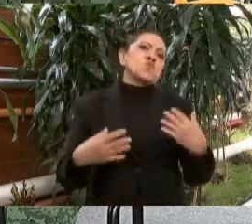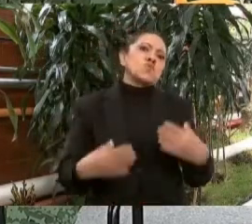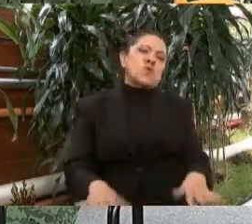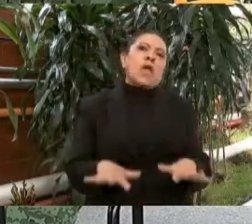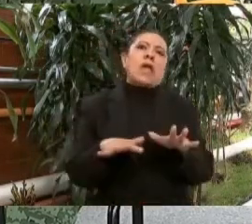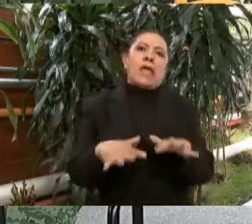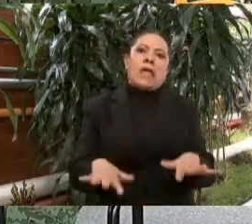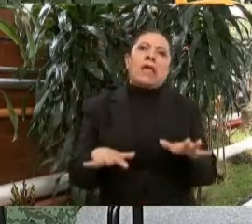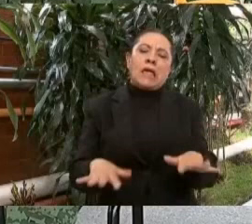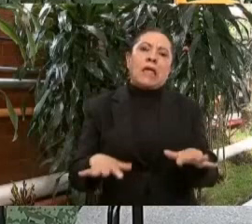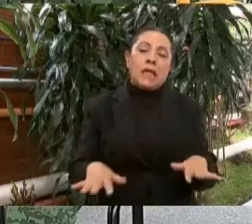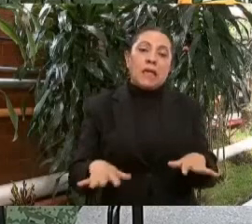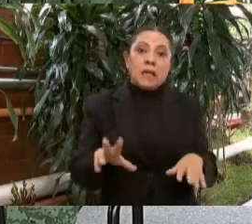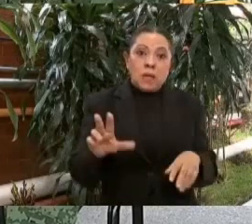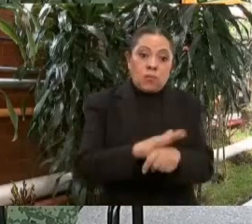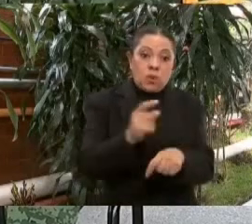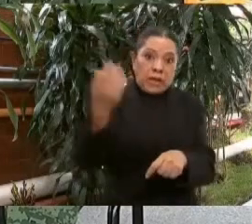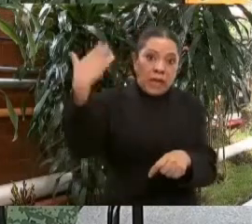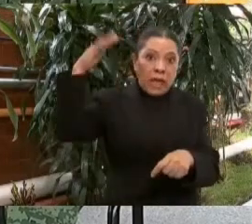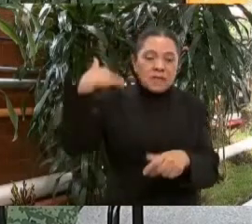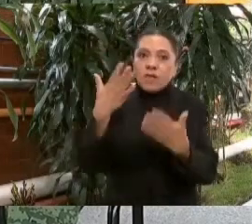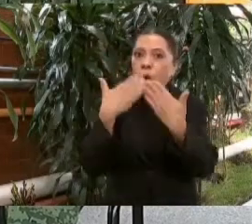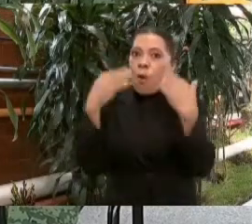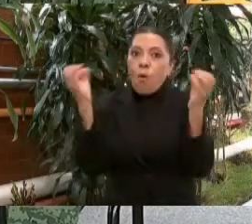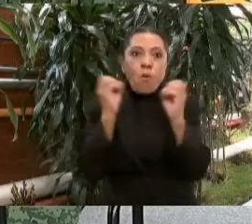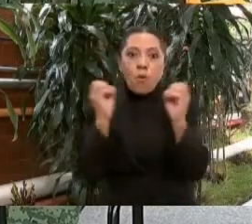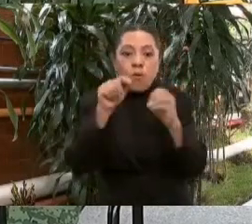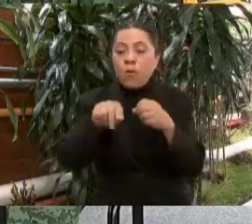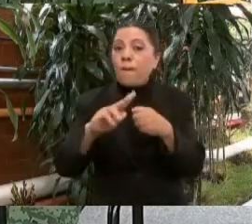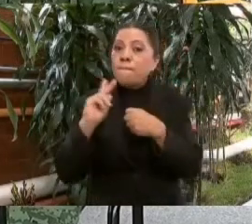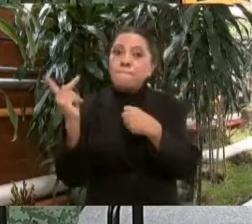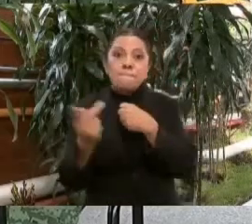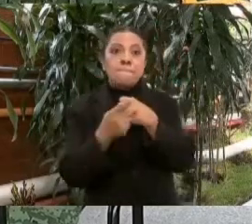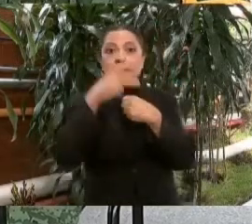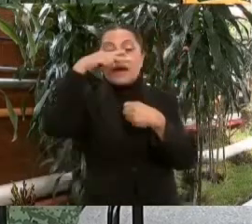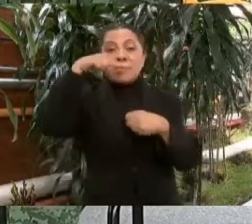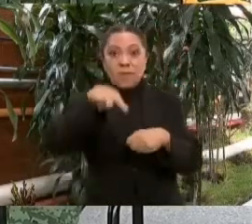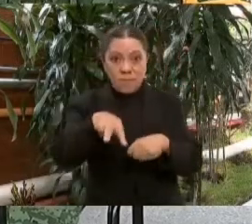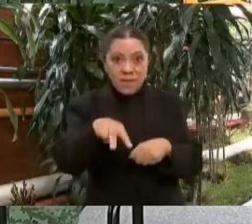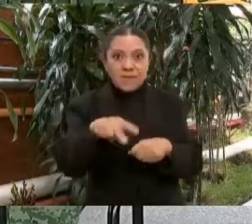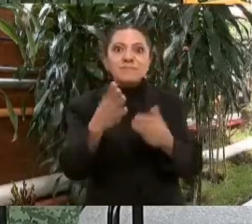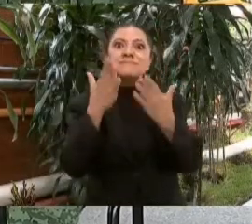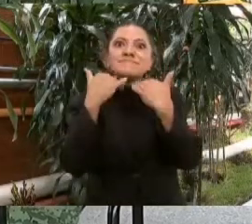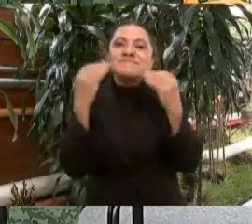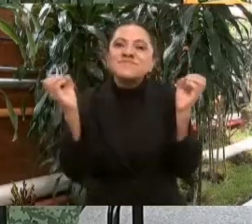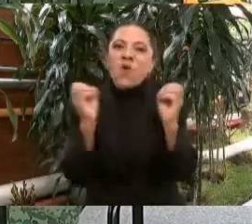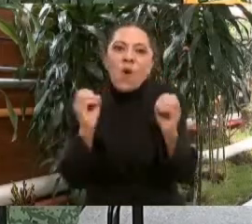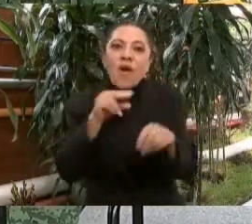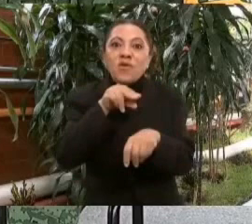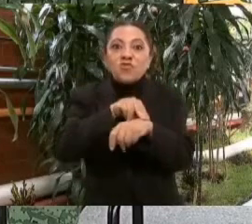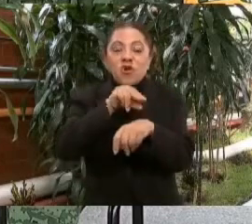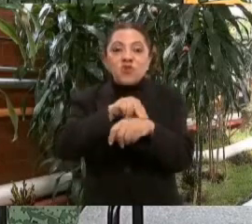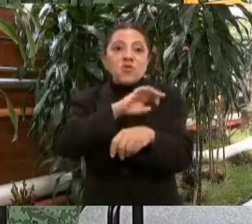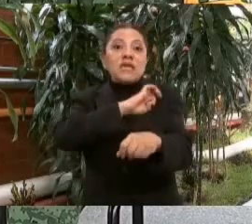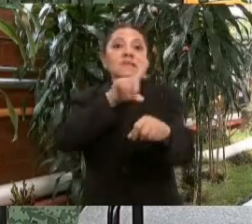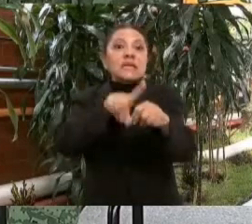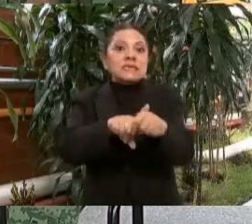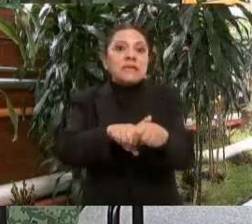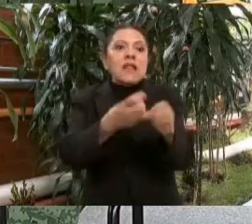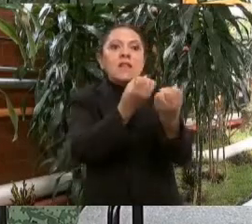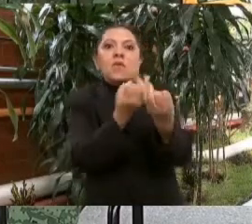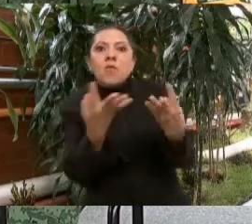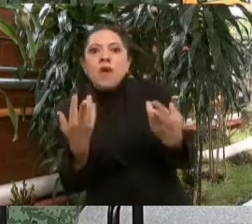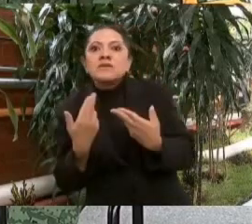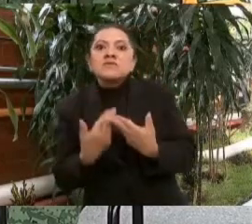porque no contábamos en el país con los médicos necesarios.